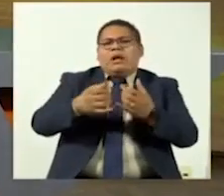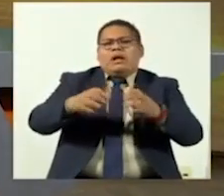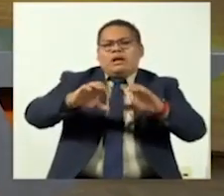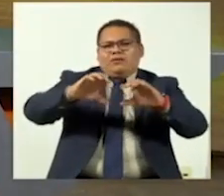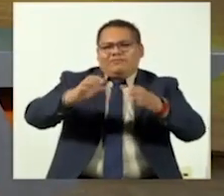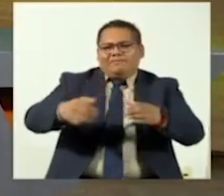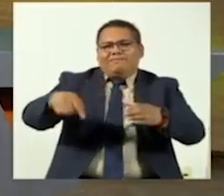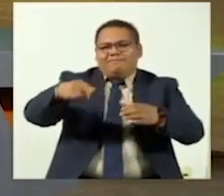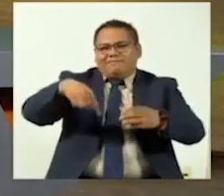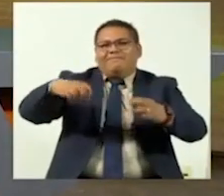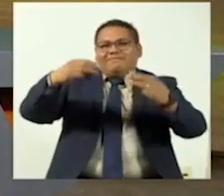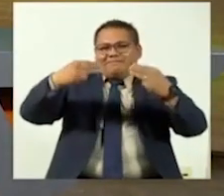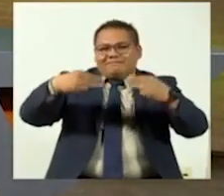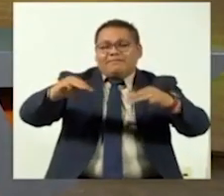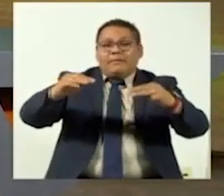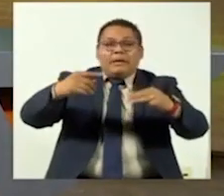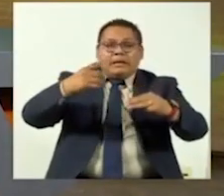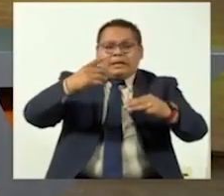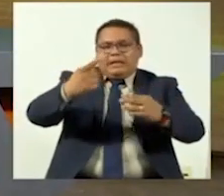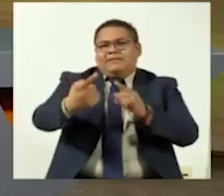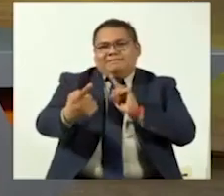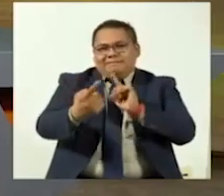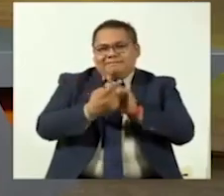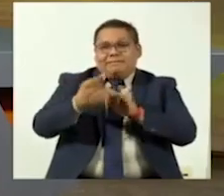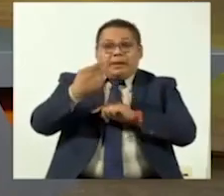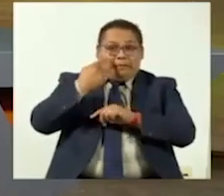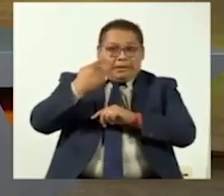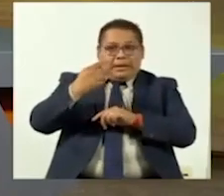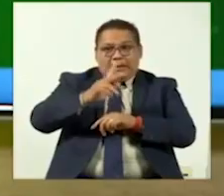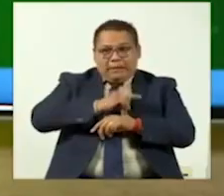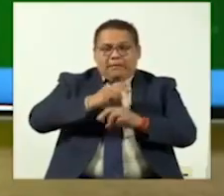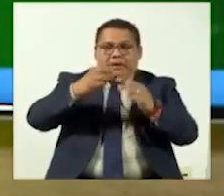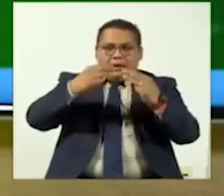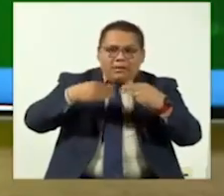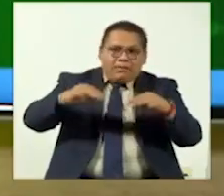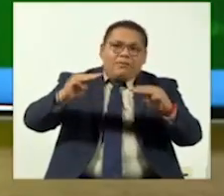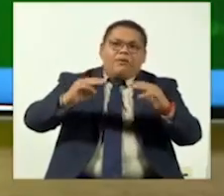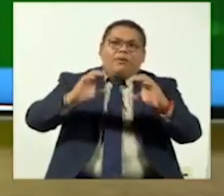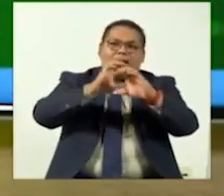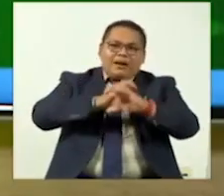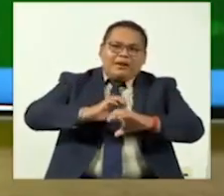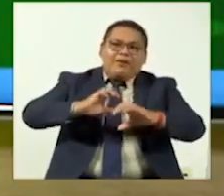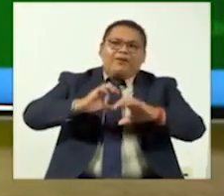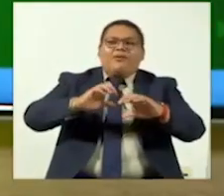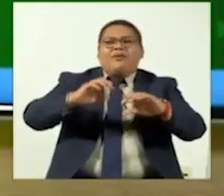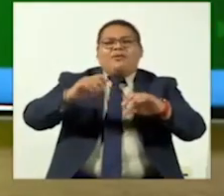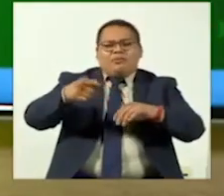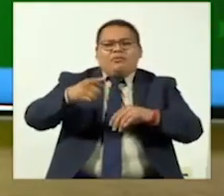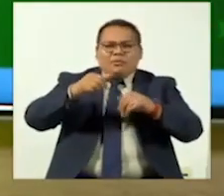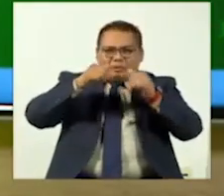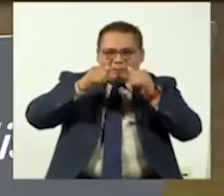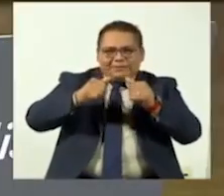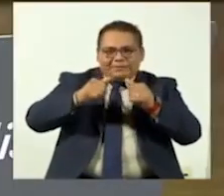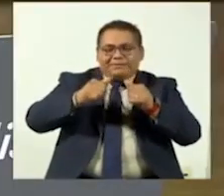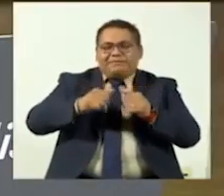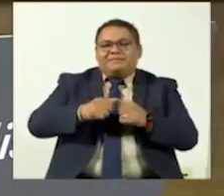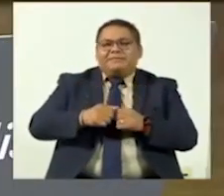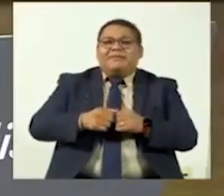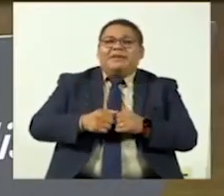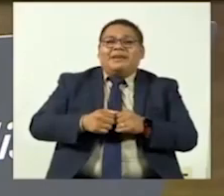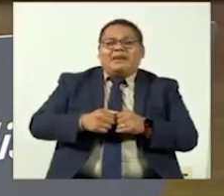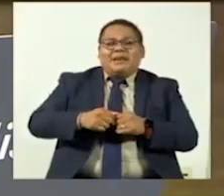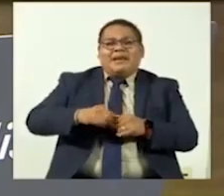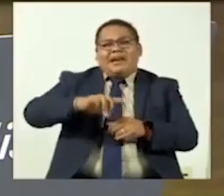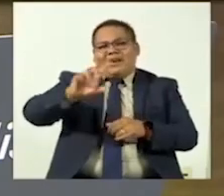acercaba y decía, mira, aquí está mi sencillo, mi disco, escúchenlo, y, pues, por supuesto que fueron considerados. Y vengo por el